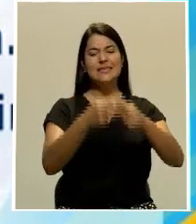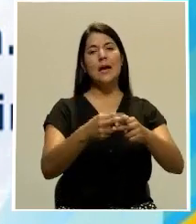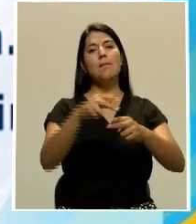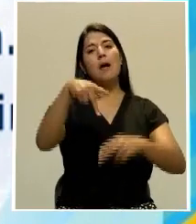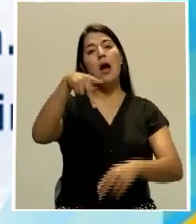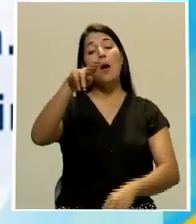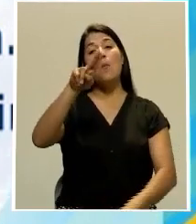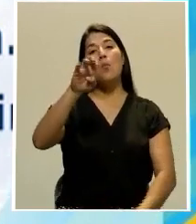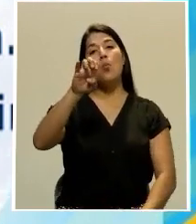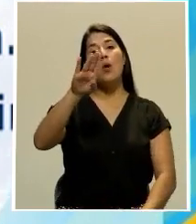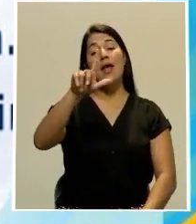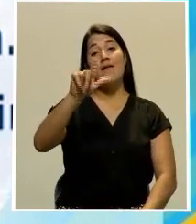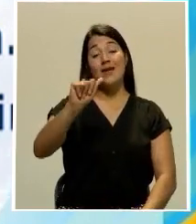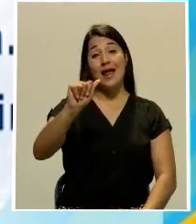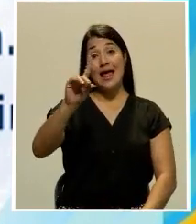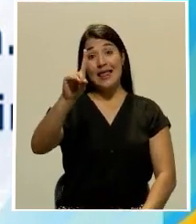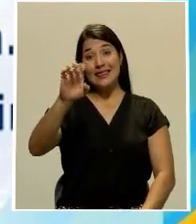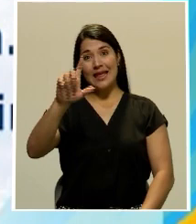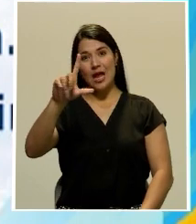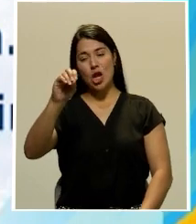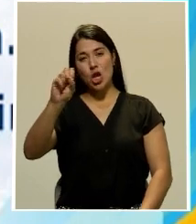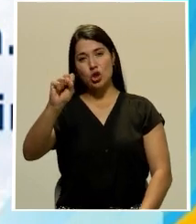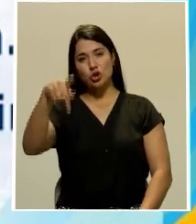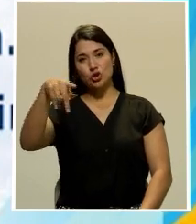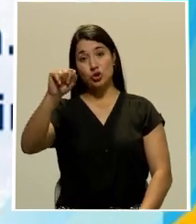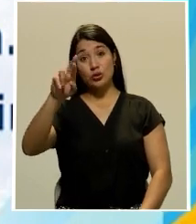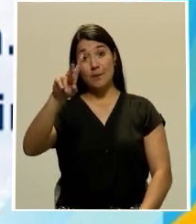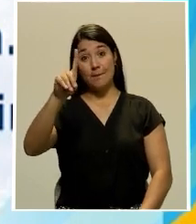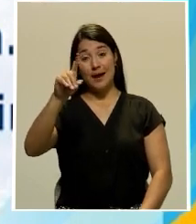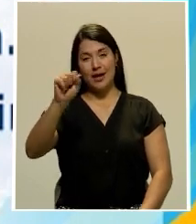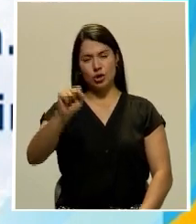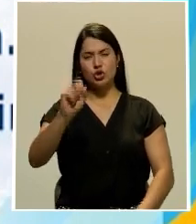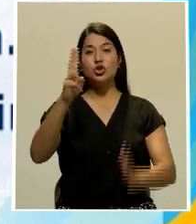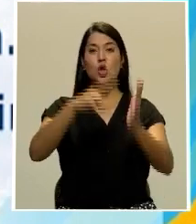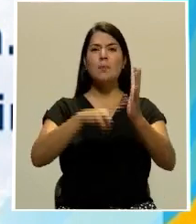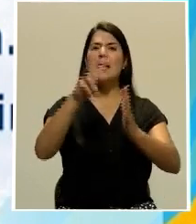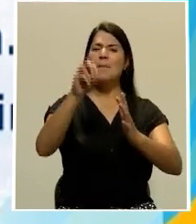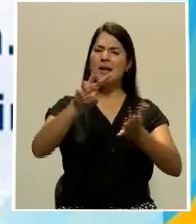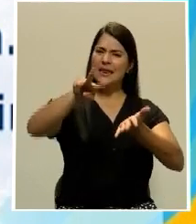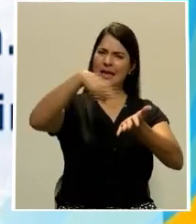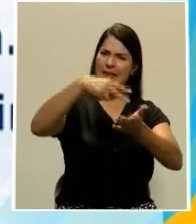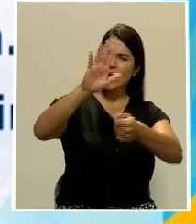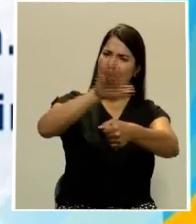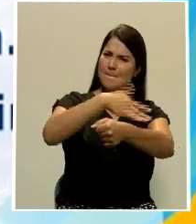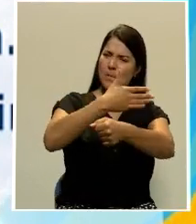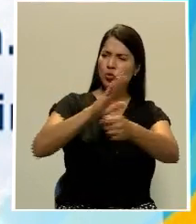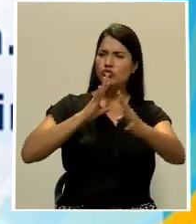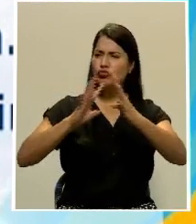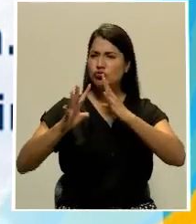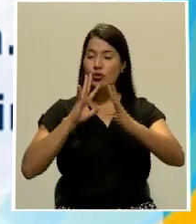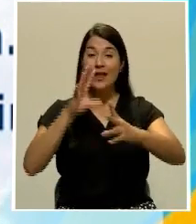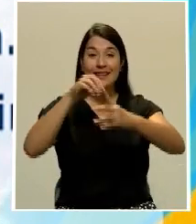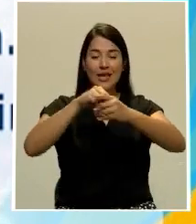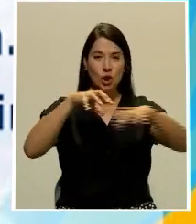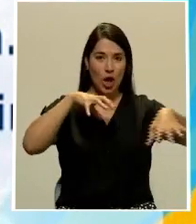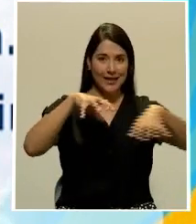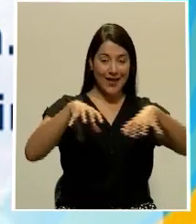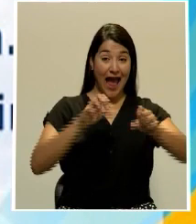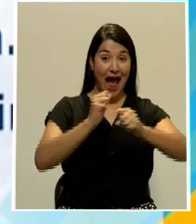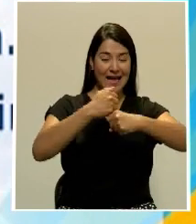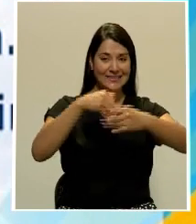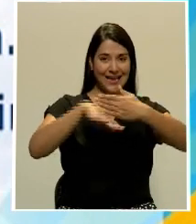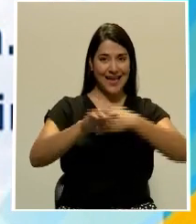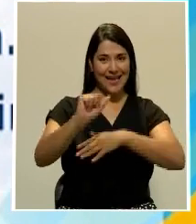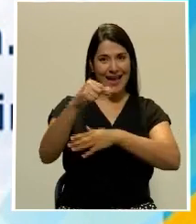los Pardos 2020 Danza música y conversatorios forman parte de las actividades que durante el mes de agosto se